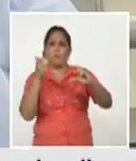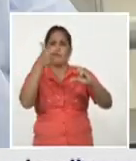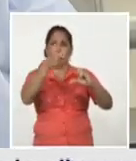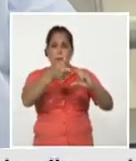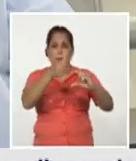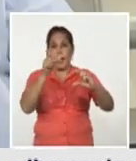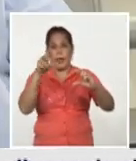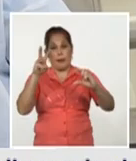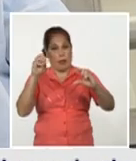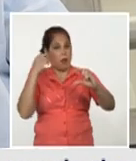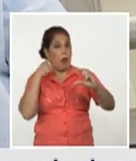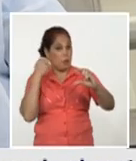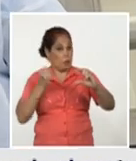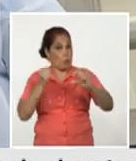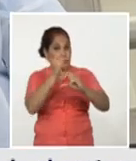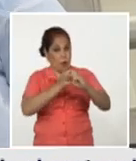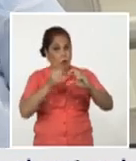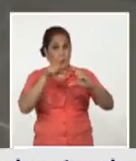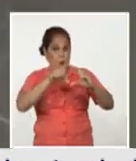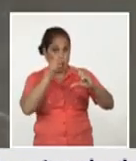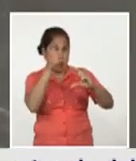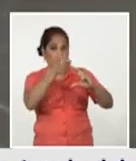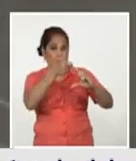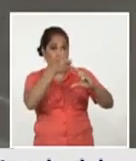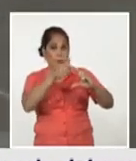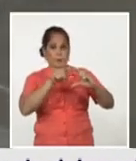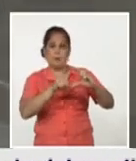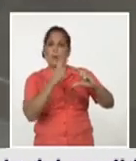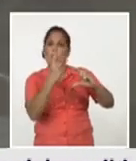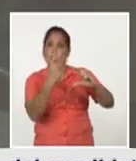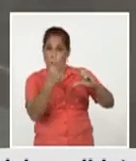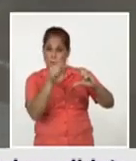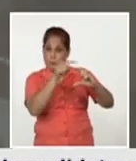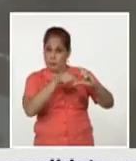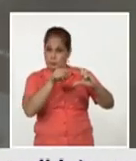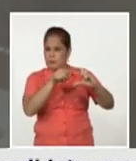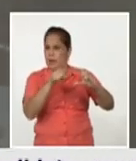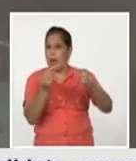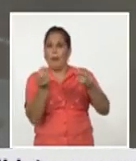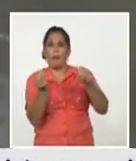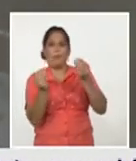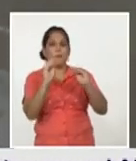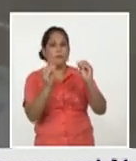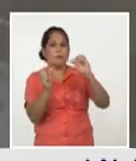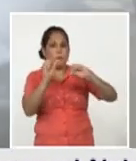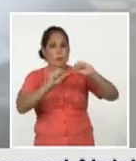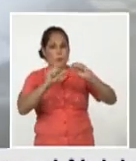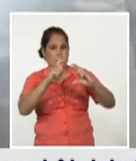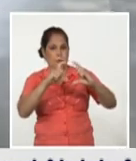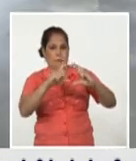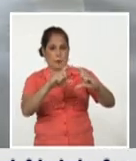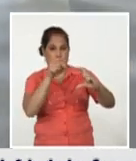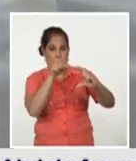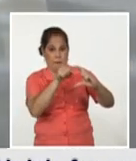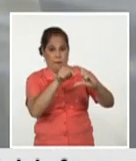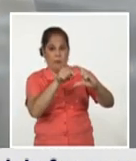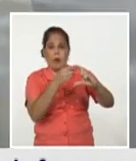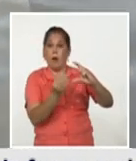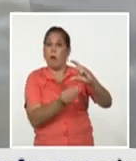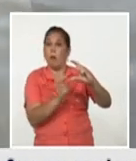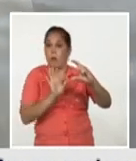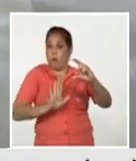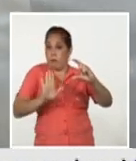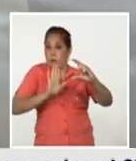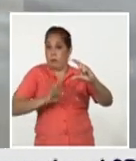30 años de uso en nuestro esquema ampliado de inmunización por tanto la apuesta era que la combinación del antígeno con este potente ayudante